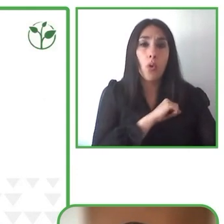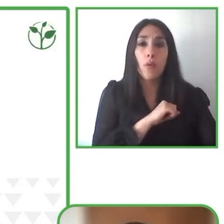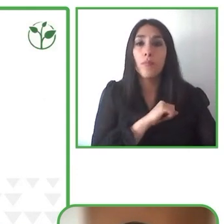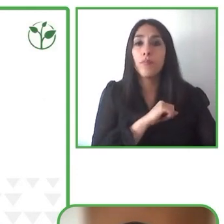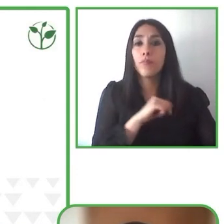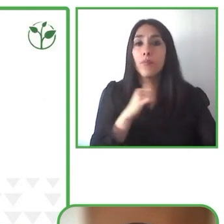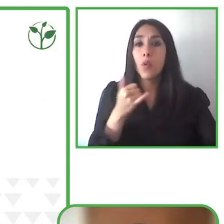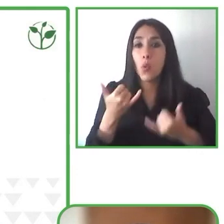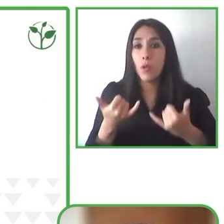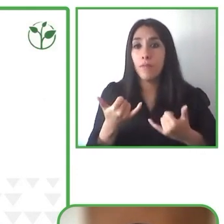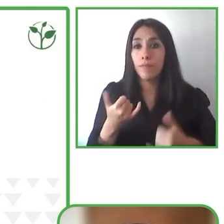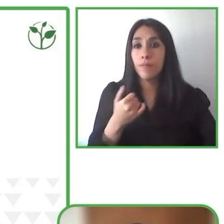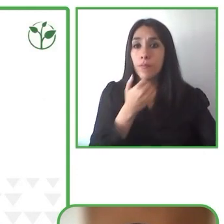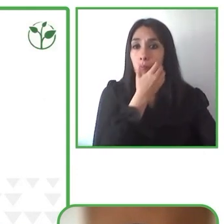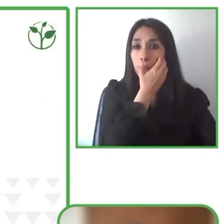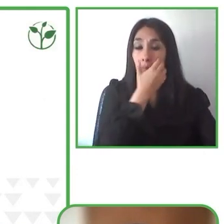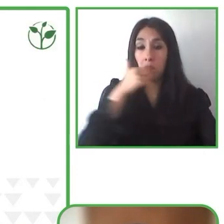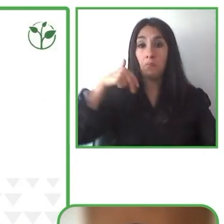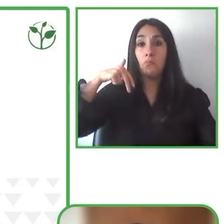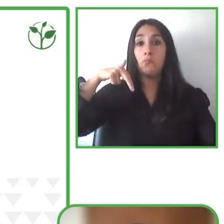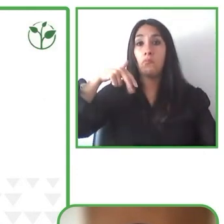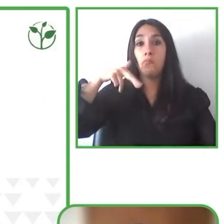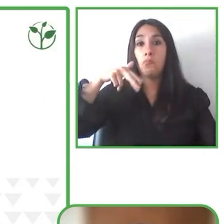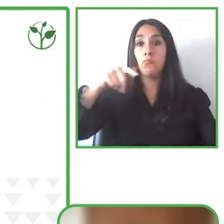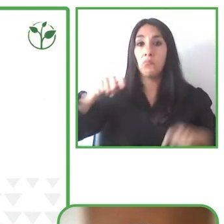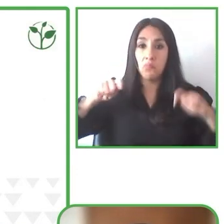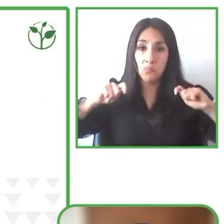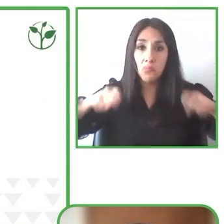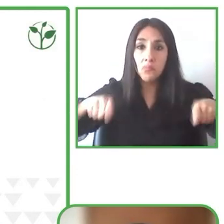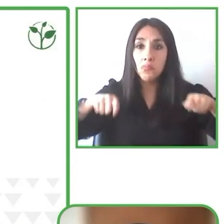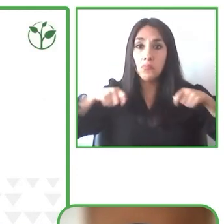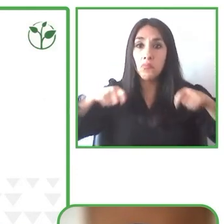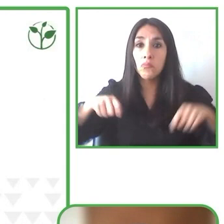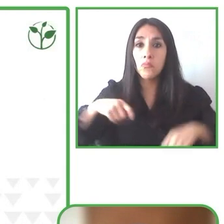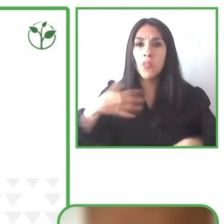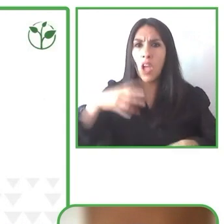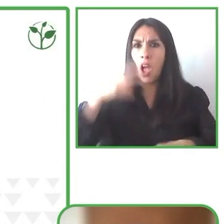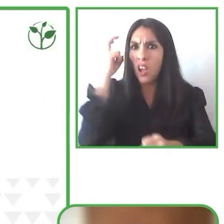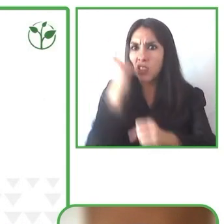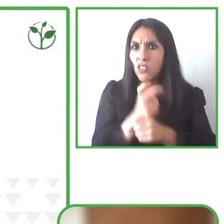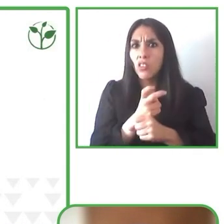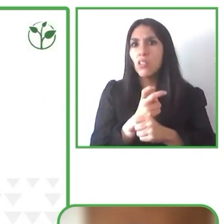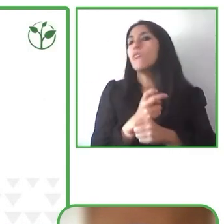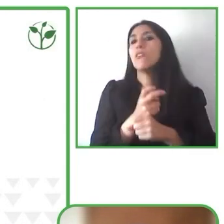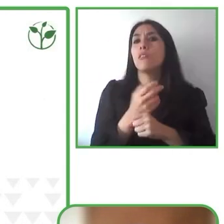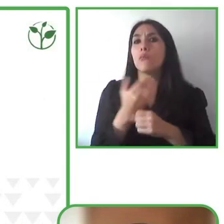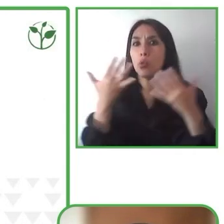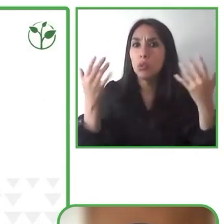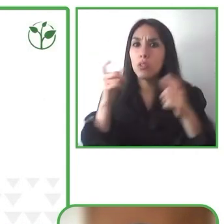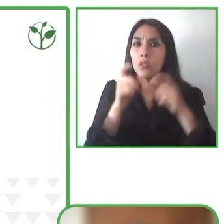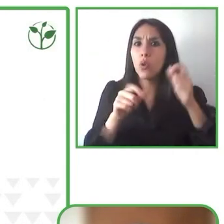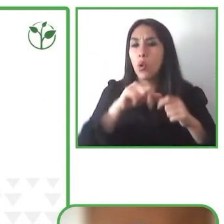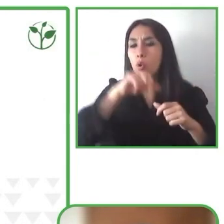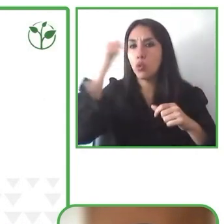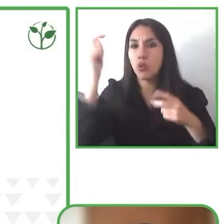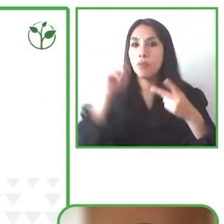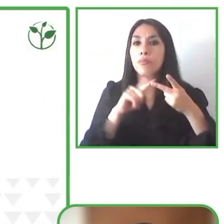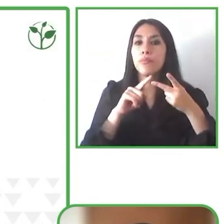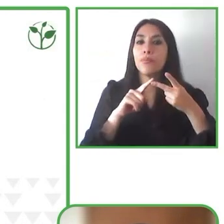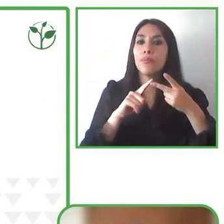muchas personas tenemos también un sistema de audio en donde las personas